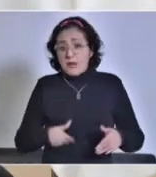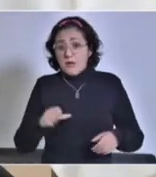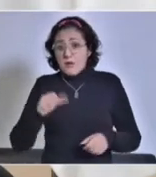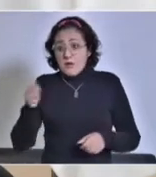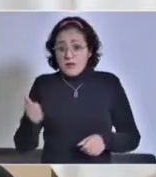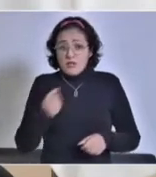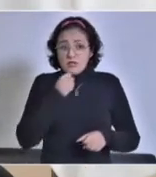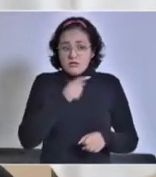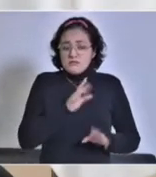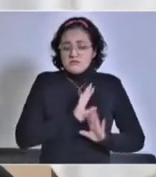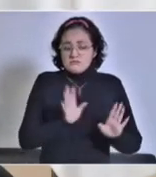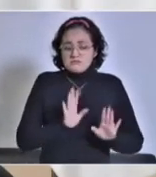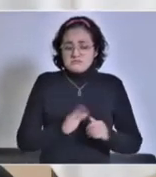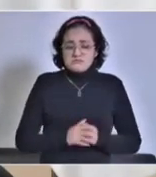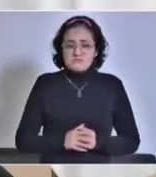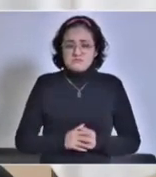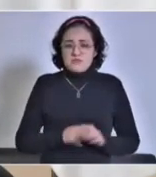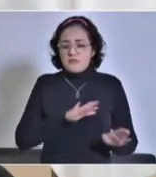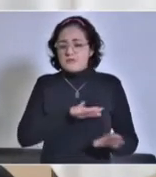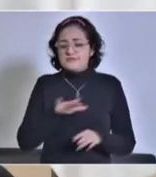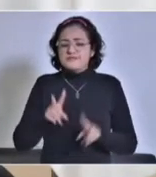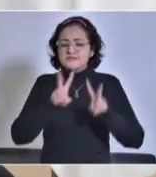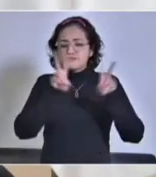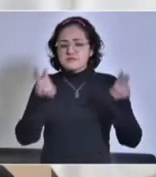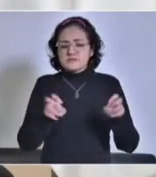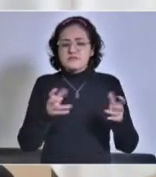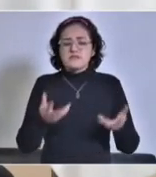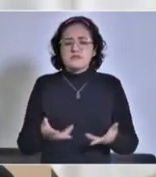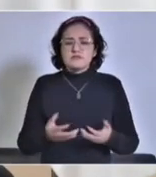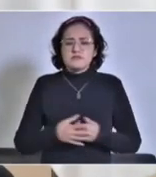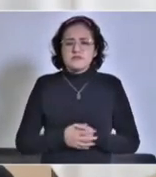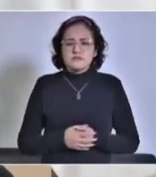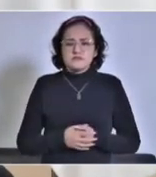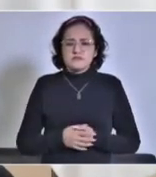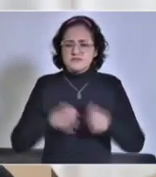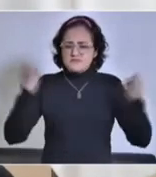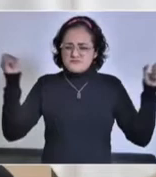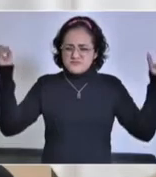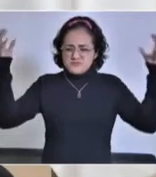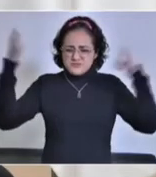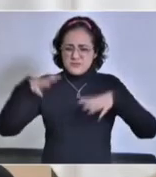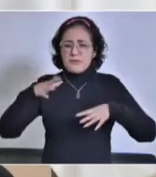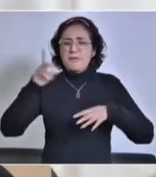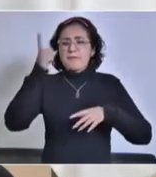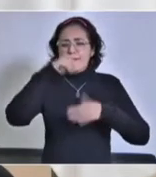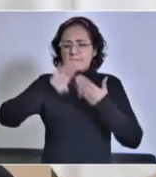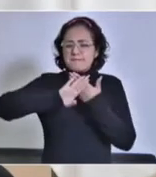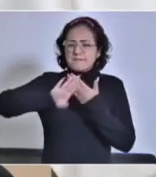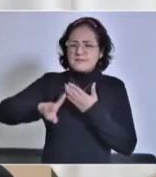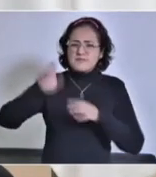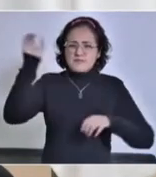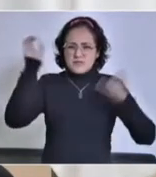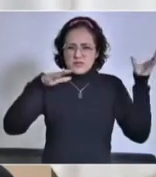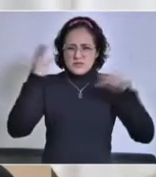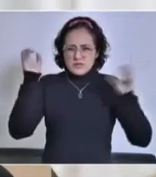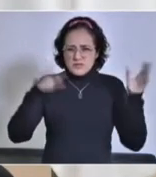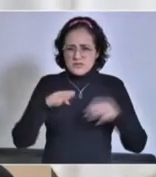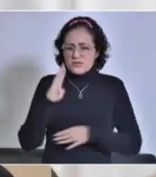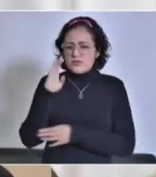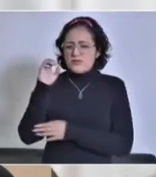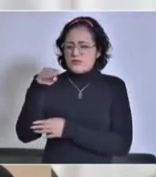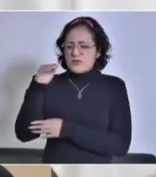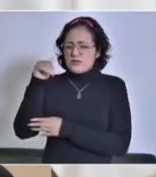Y en el caso de los temas de las bombas antiguernizo, es una